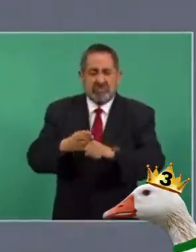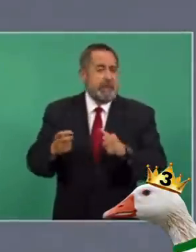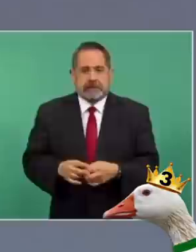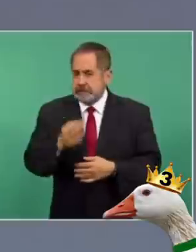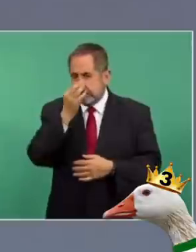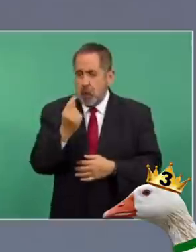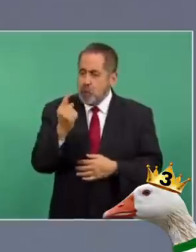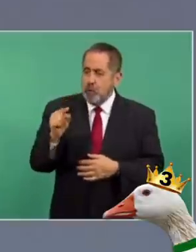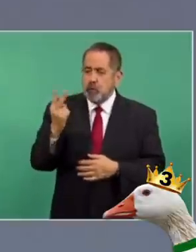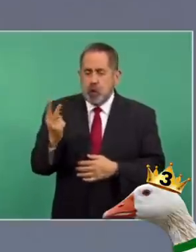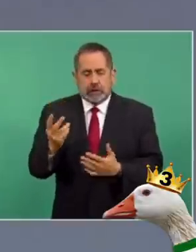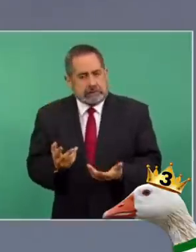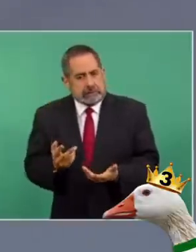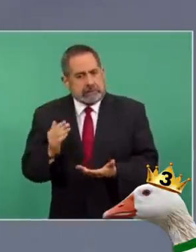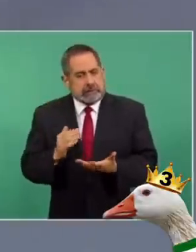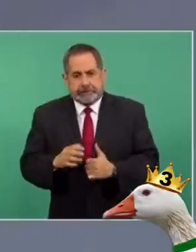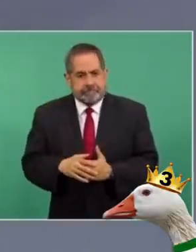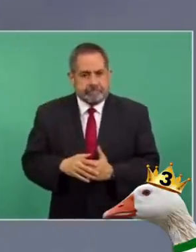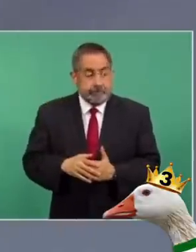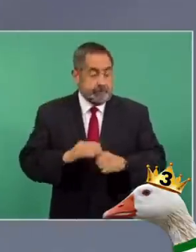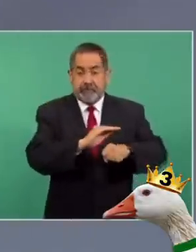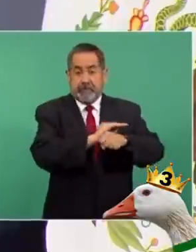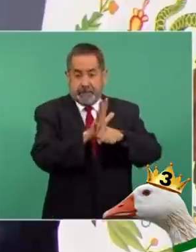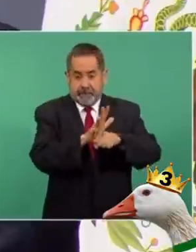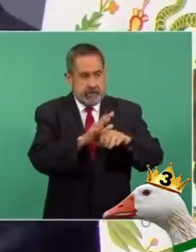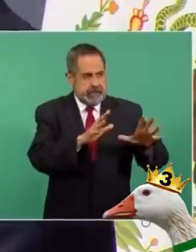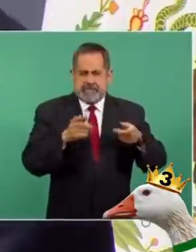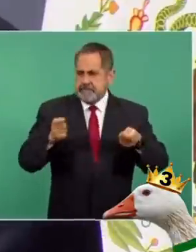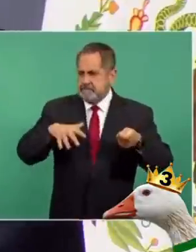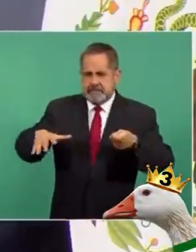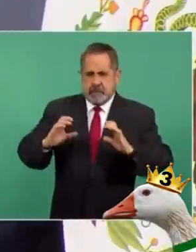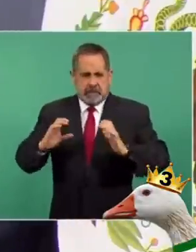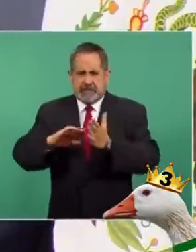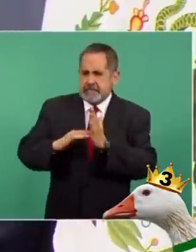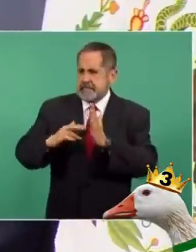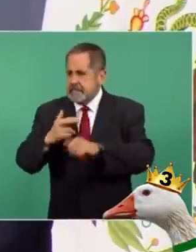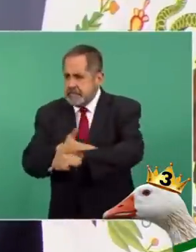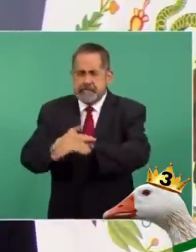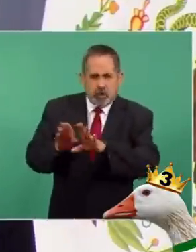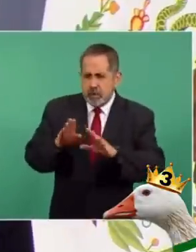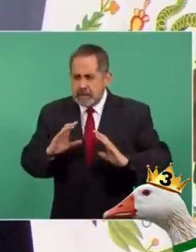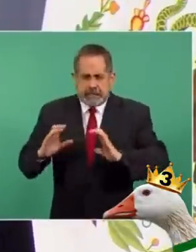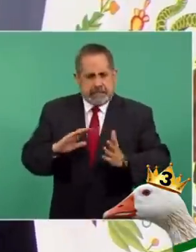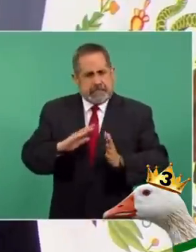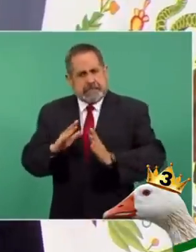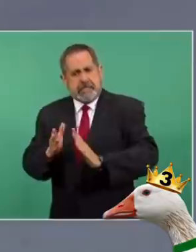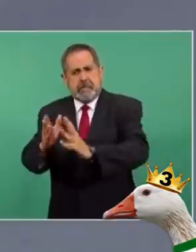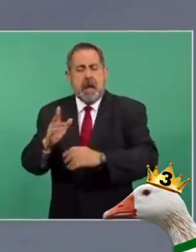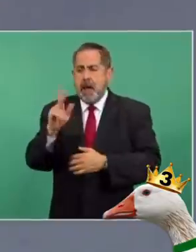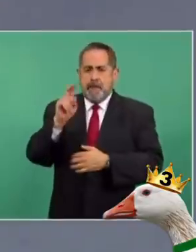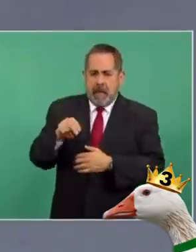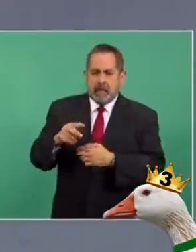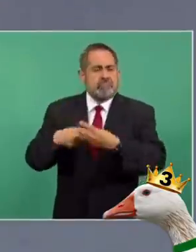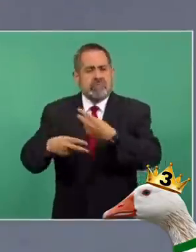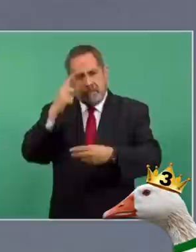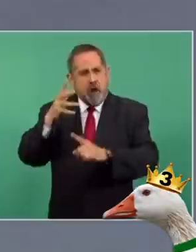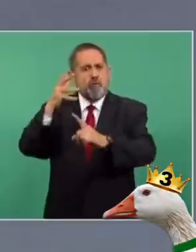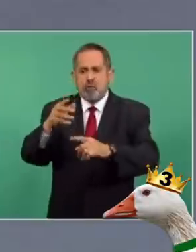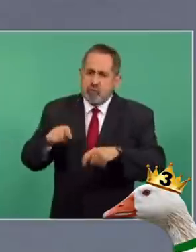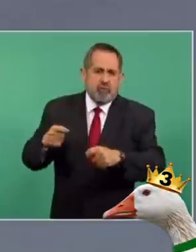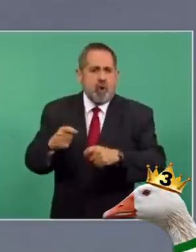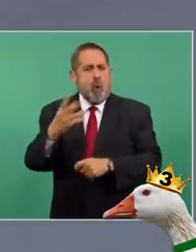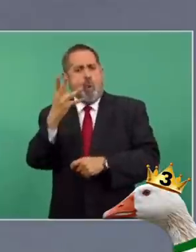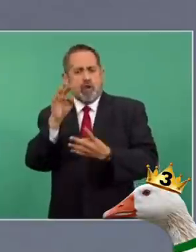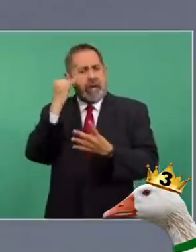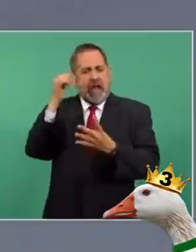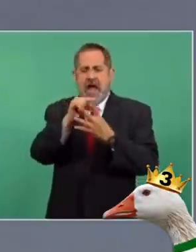bienestar de la gente. El control de la pandemia nos está permitiendo regresar a nuestro plan original de cuatro puntos para mejorar los servicios